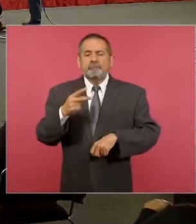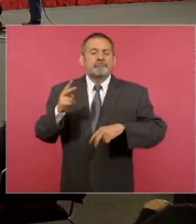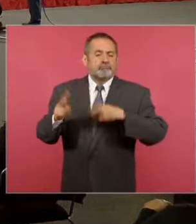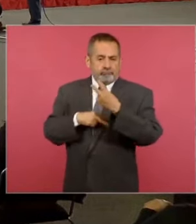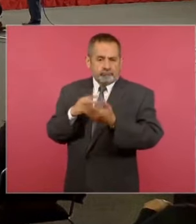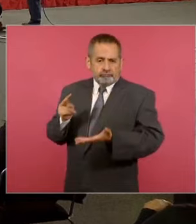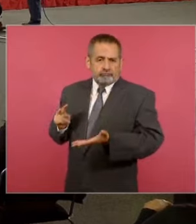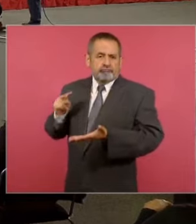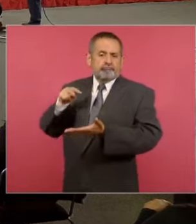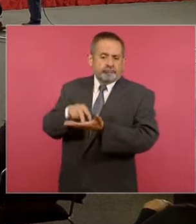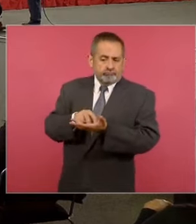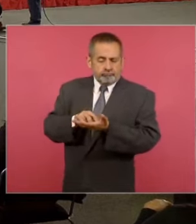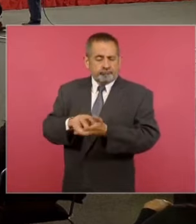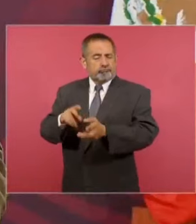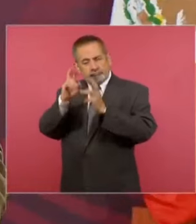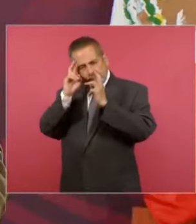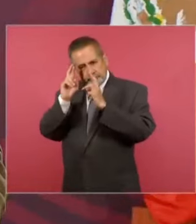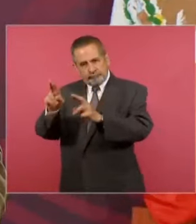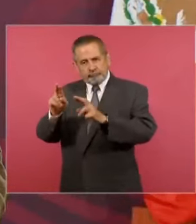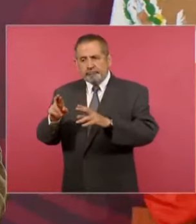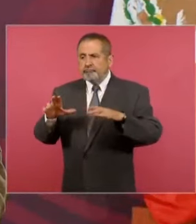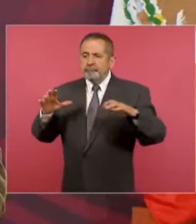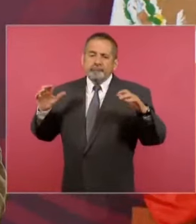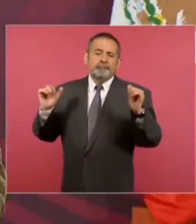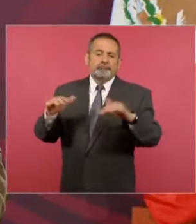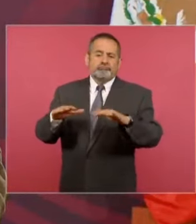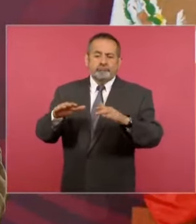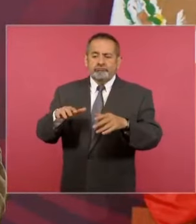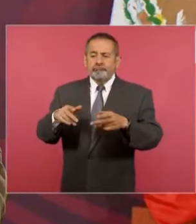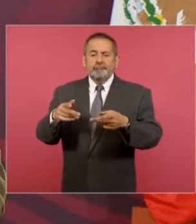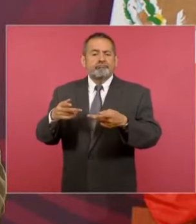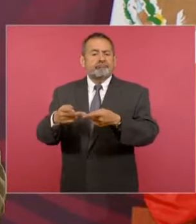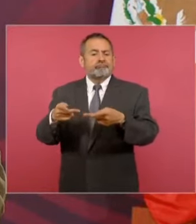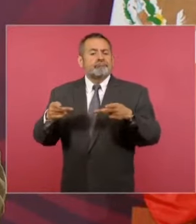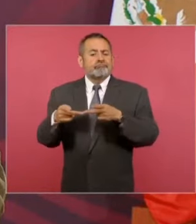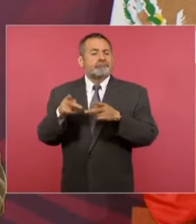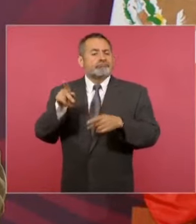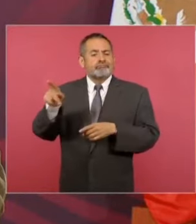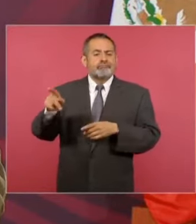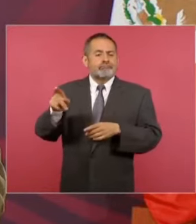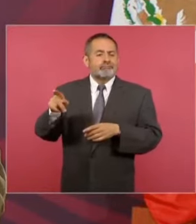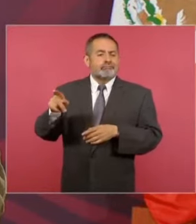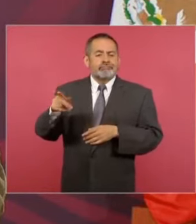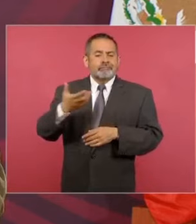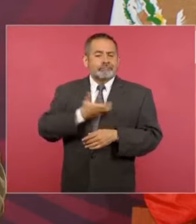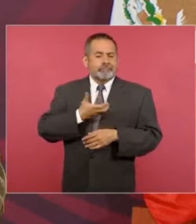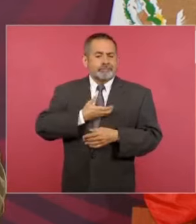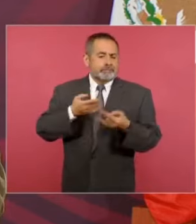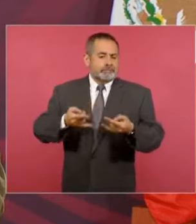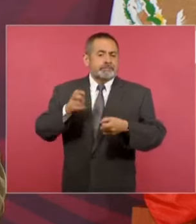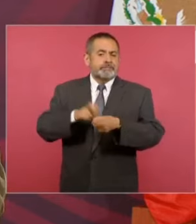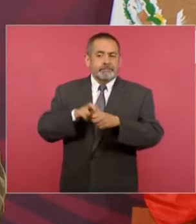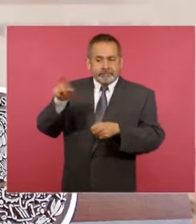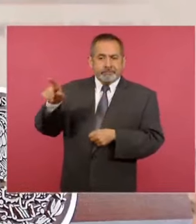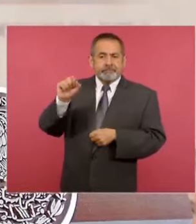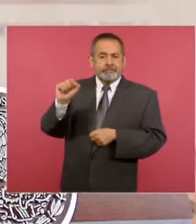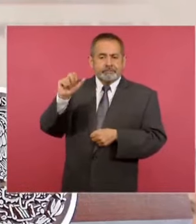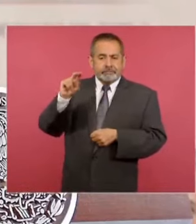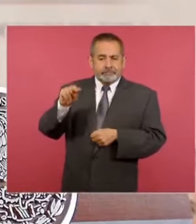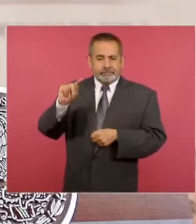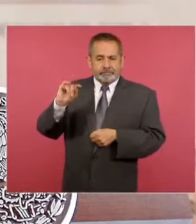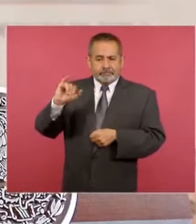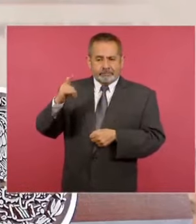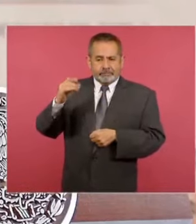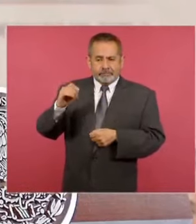del acto conmemorativo ciudadano en la Plaza de la Constitución de Santiago, en el que habrá presentaciones